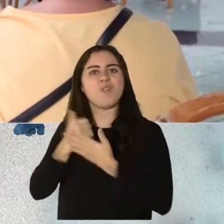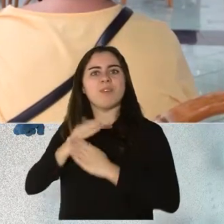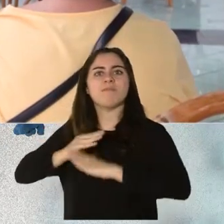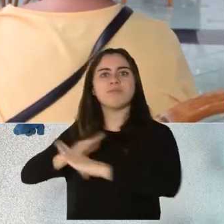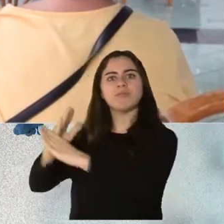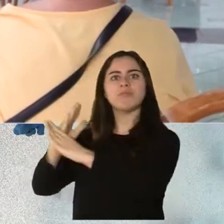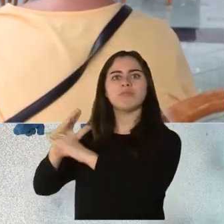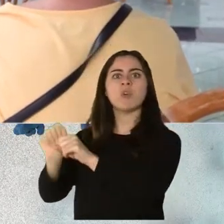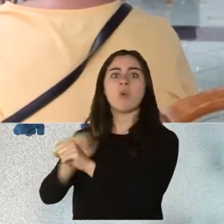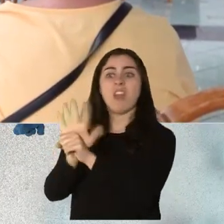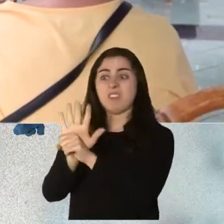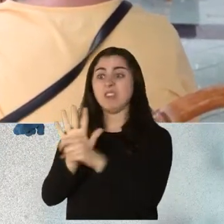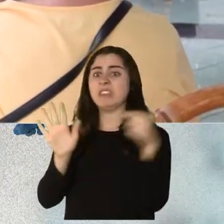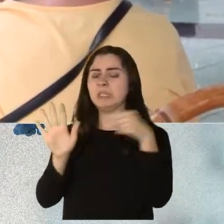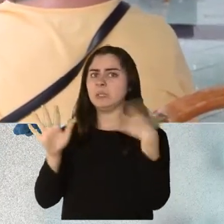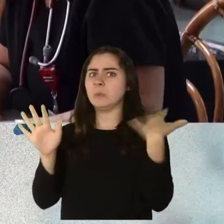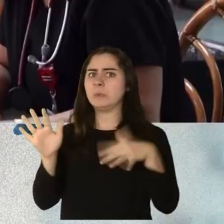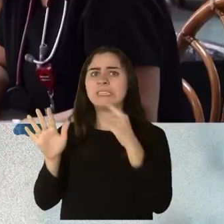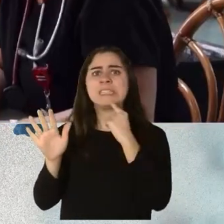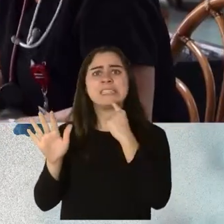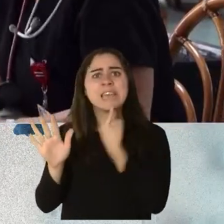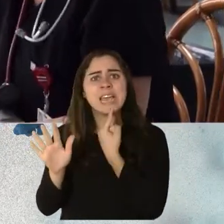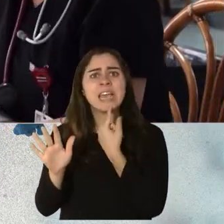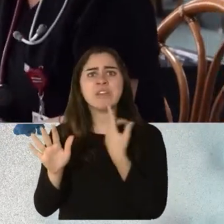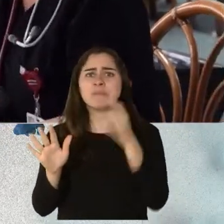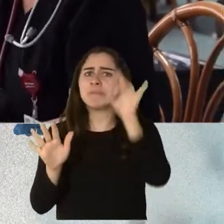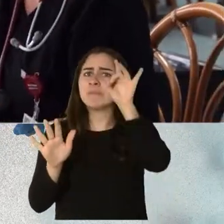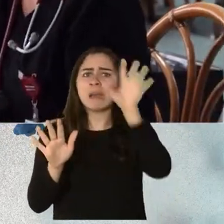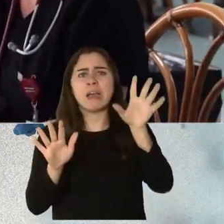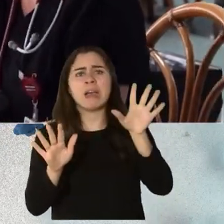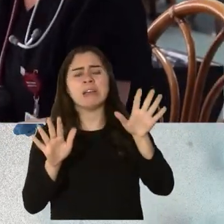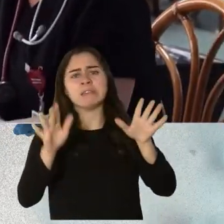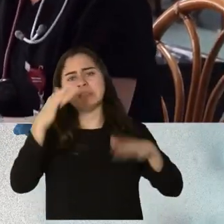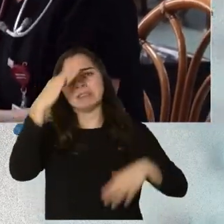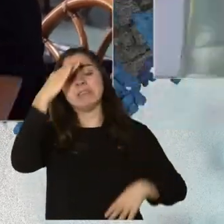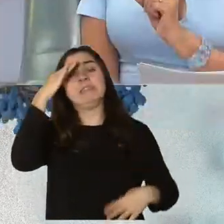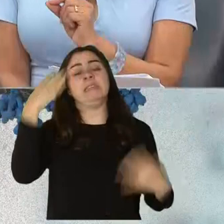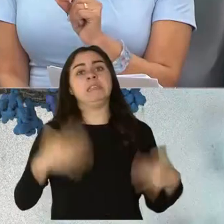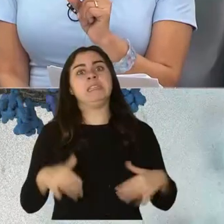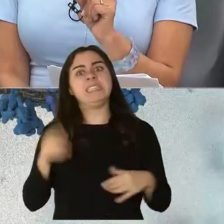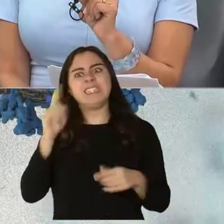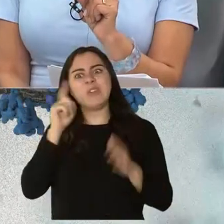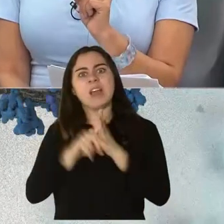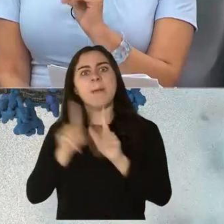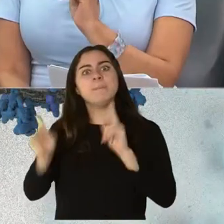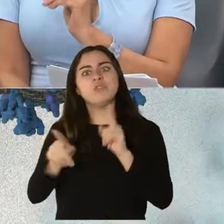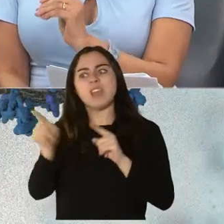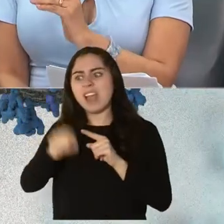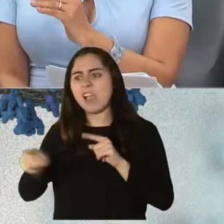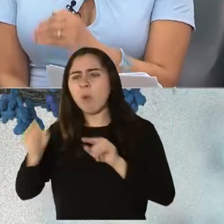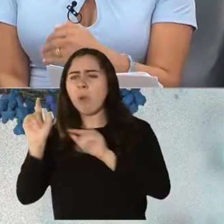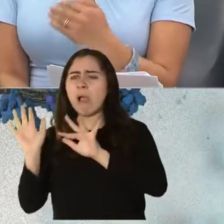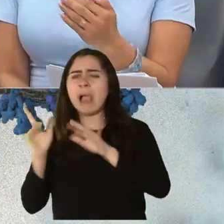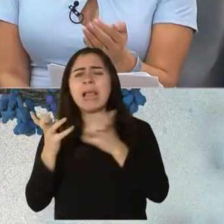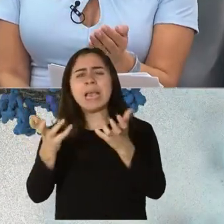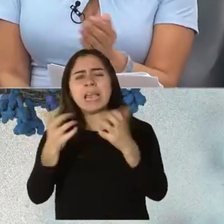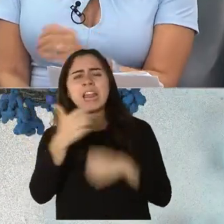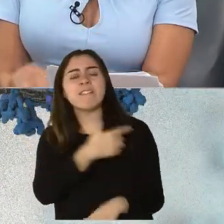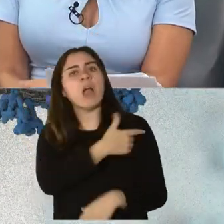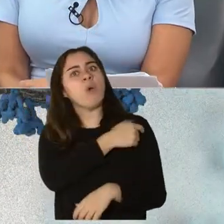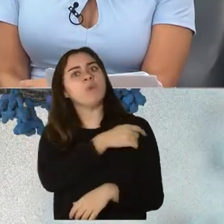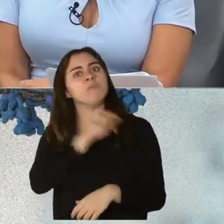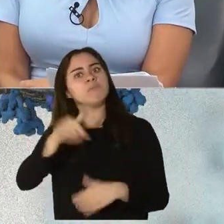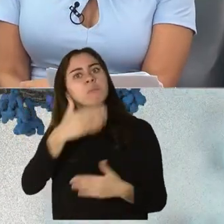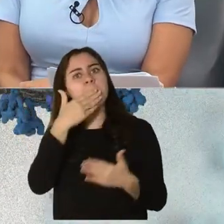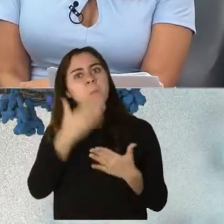enfermedad infecciosa, contagiosa y terrible. Ahora mismo hay, digamos, la llegada de menos